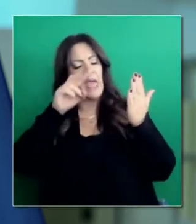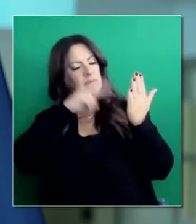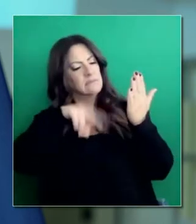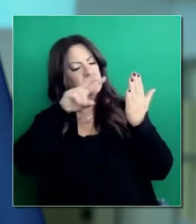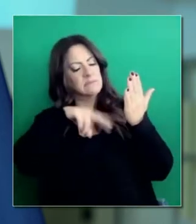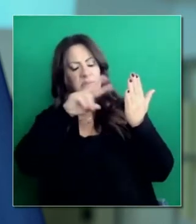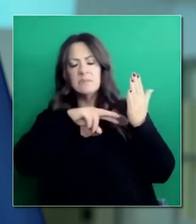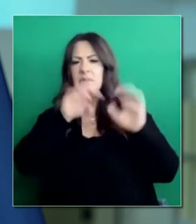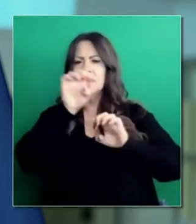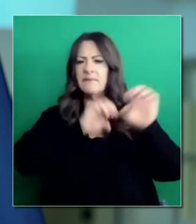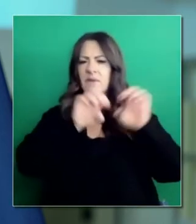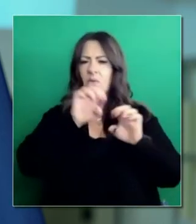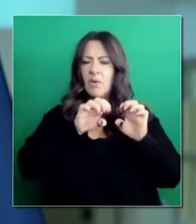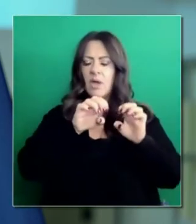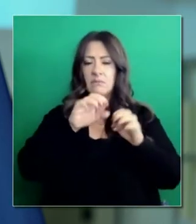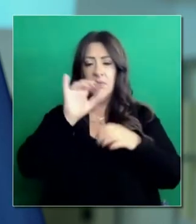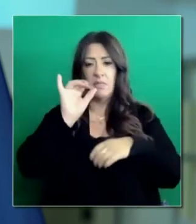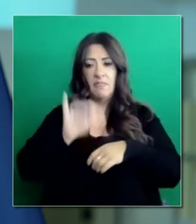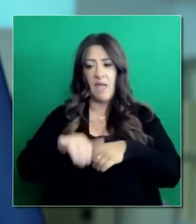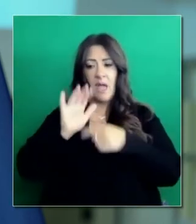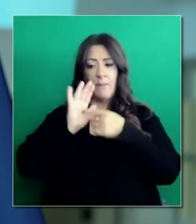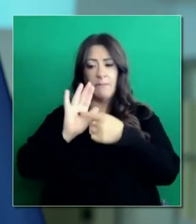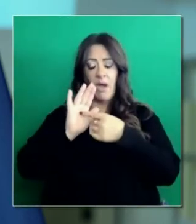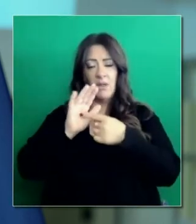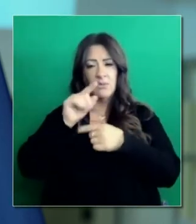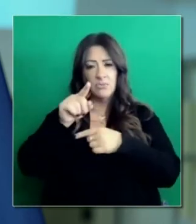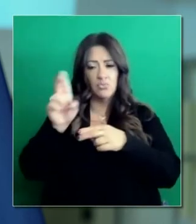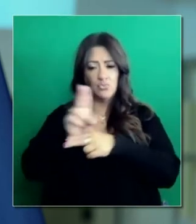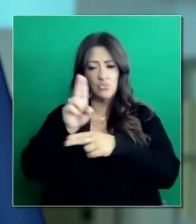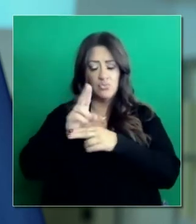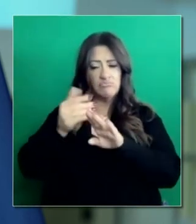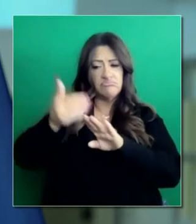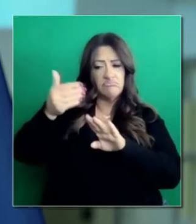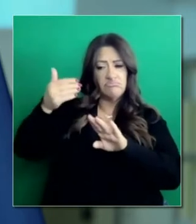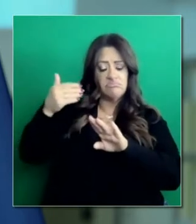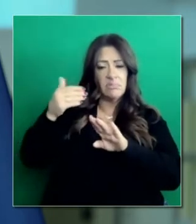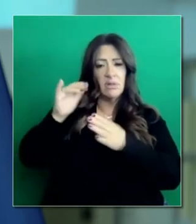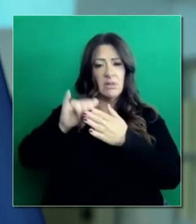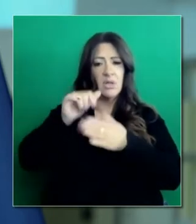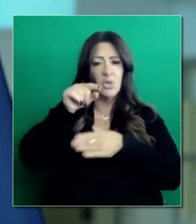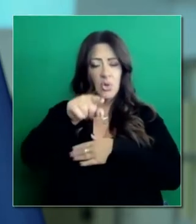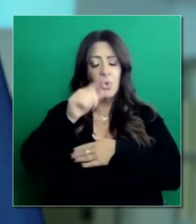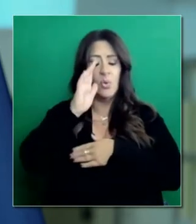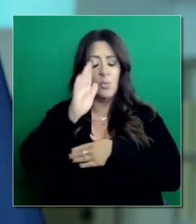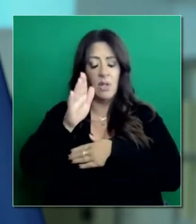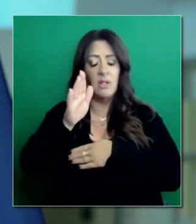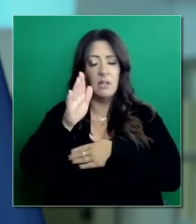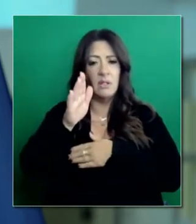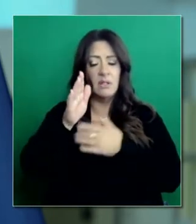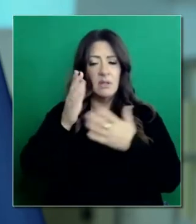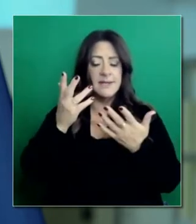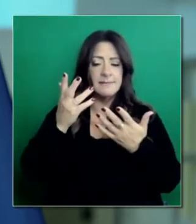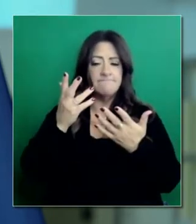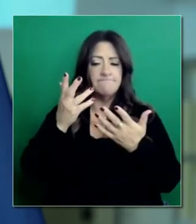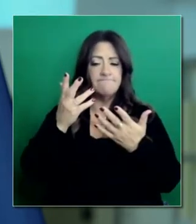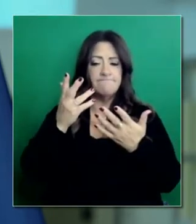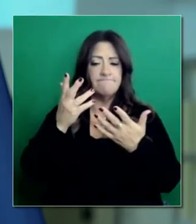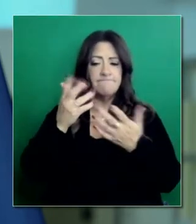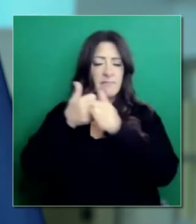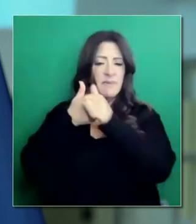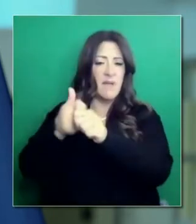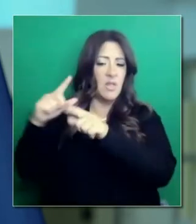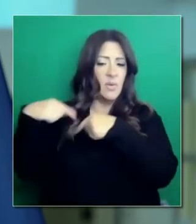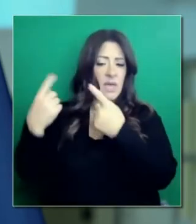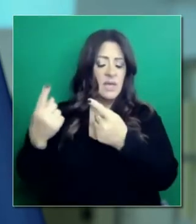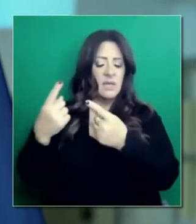evaluar. ¿Qué tan exactos han sido esos modelos previamente? Y toman en cuenta el levantamiento de la orden de quedarse en casa. ¿Y